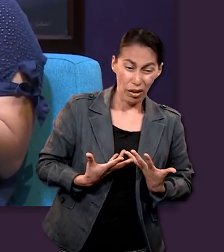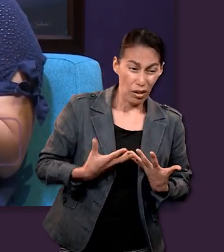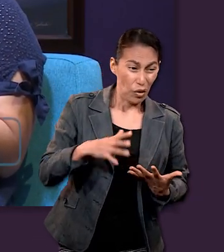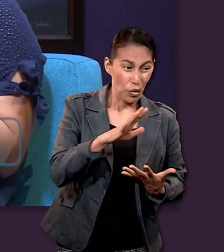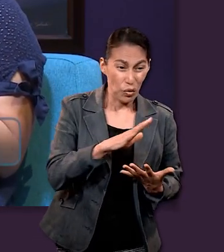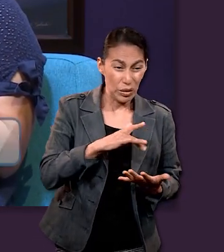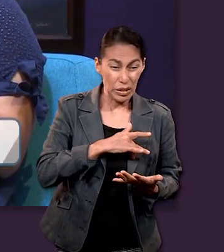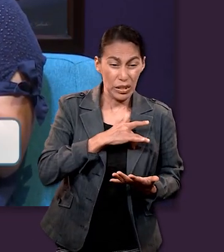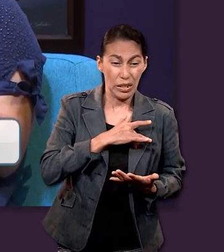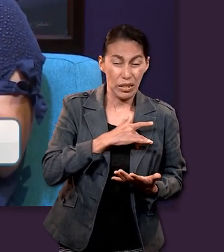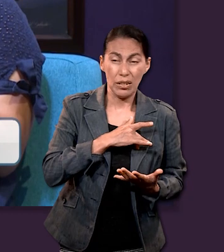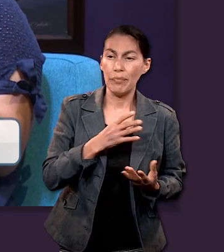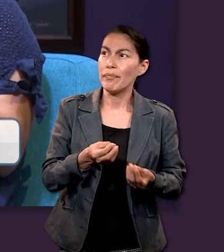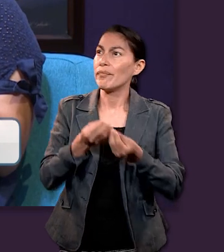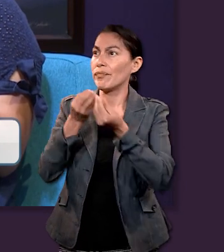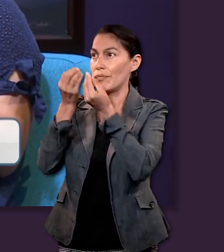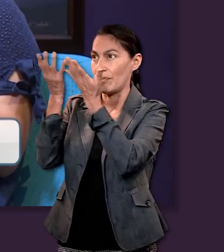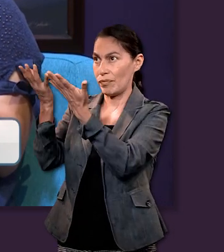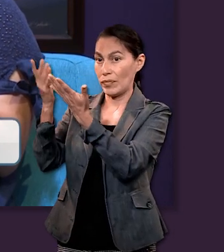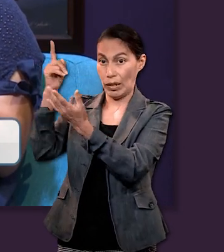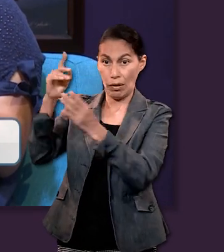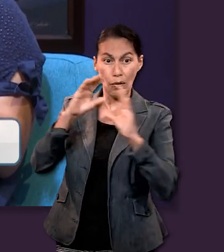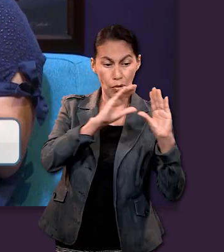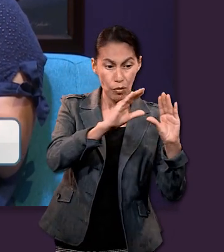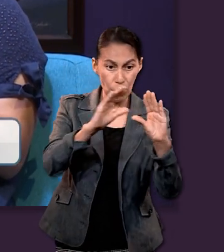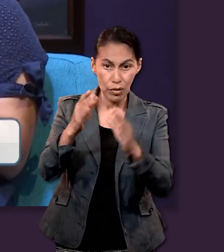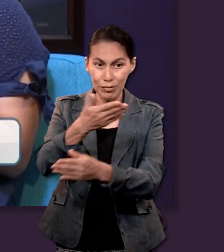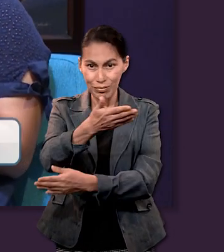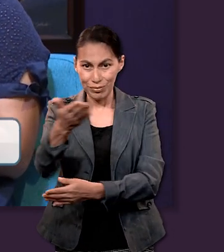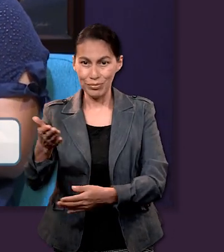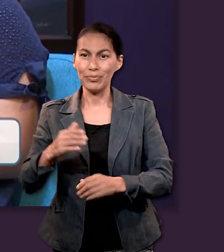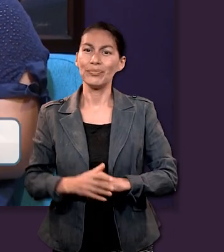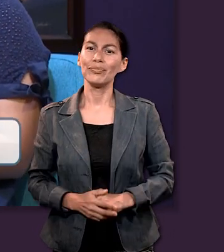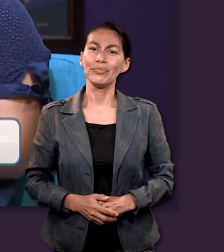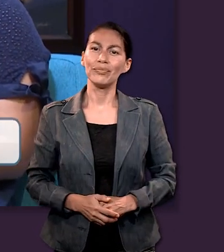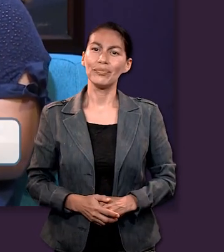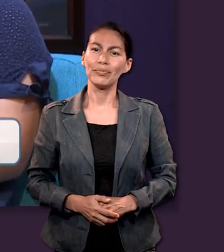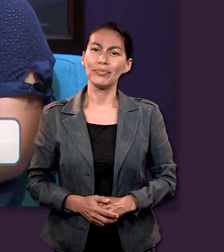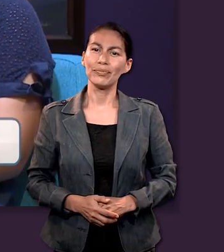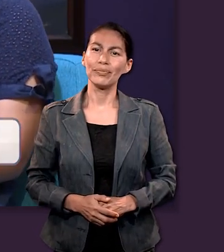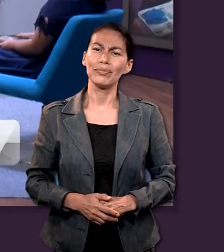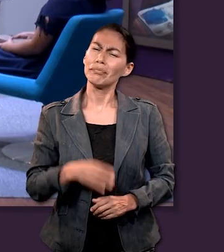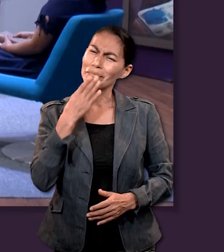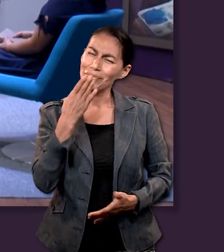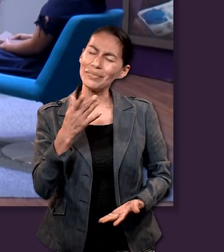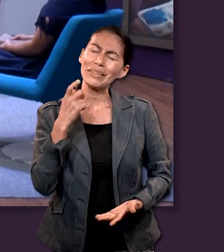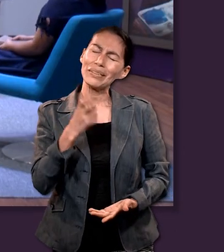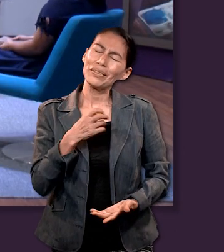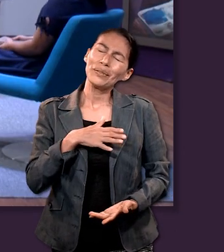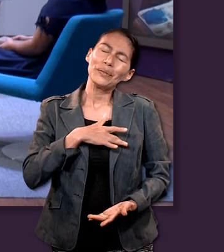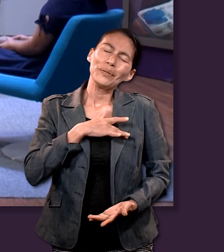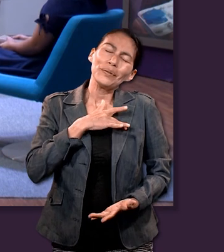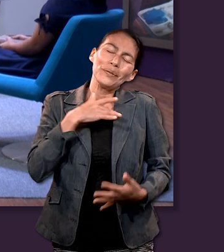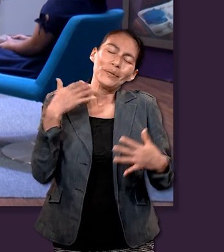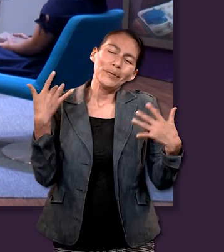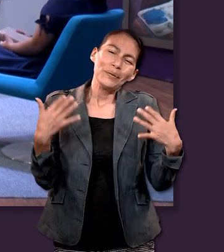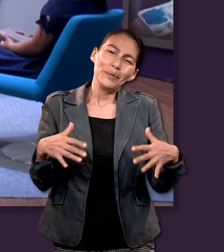así depositen en él toda ansiedad porque él cuida de ustedes bueno creo que